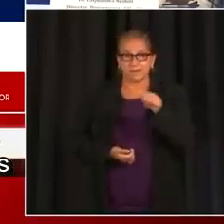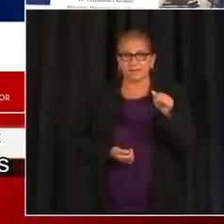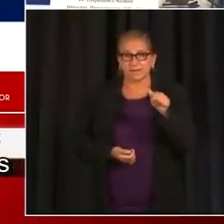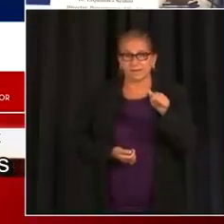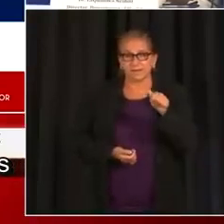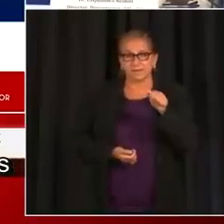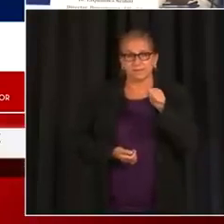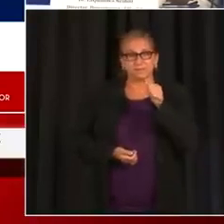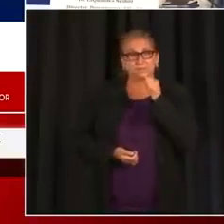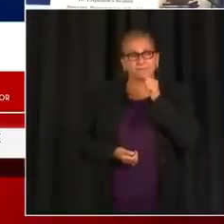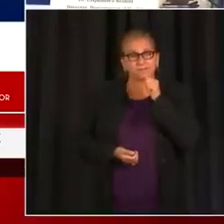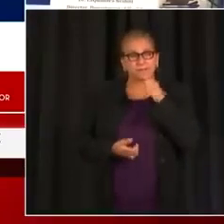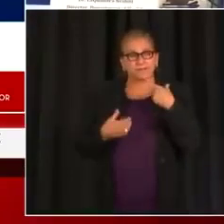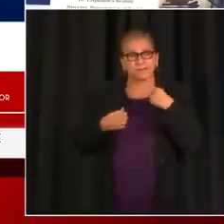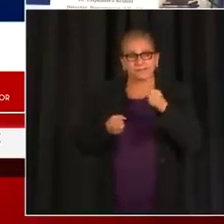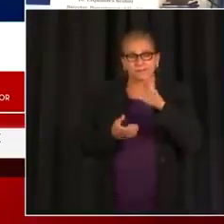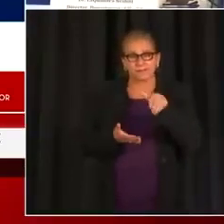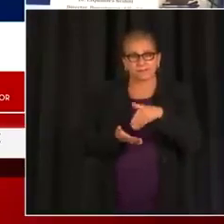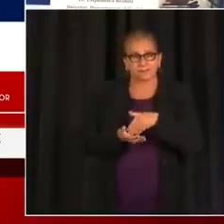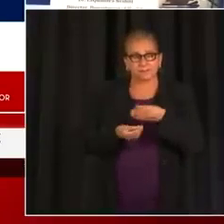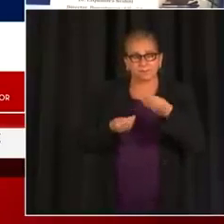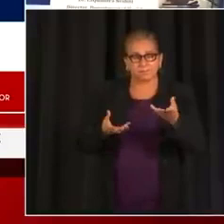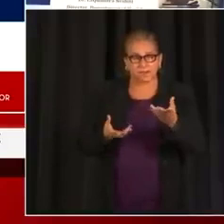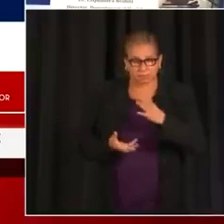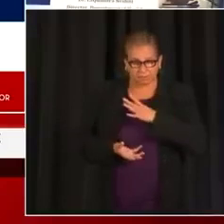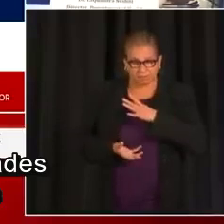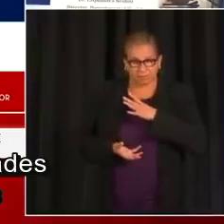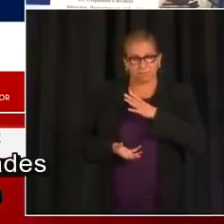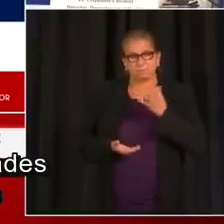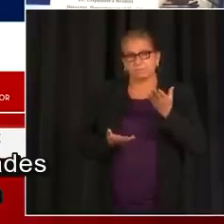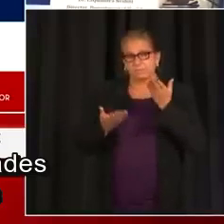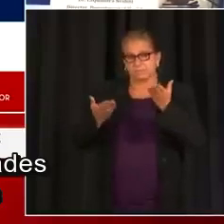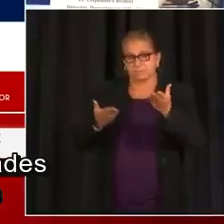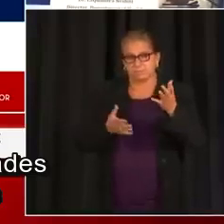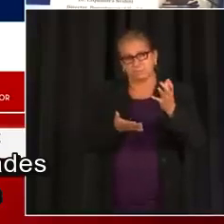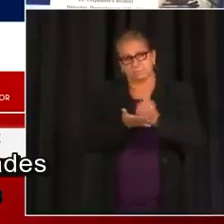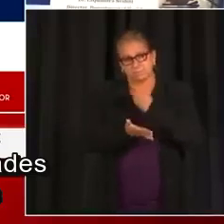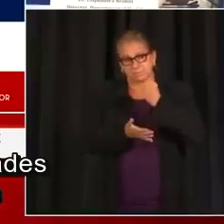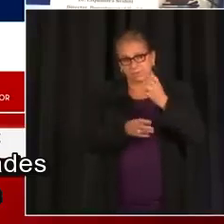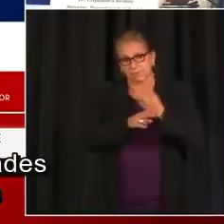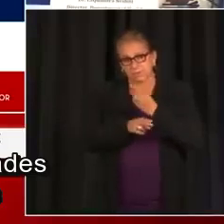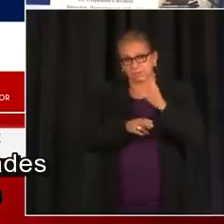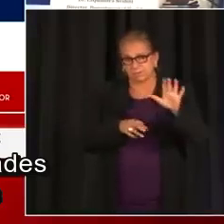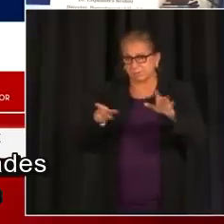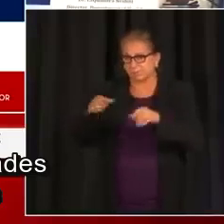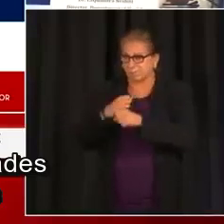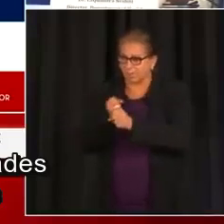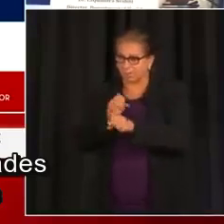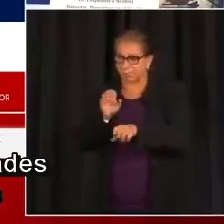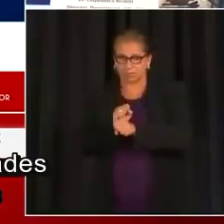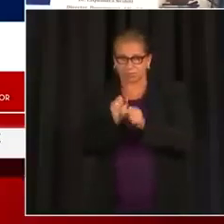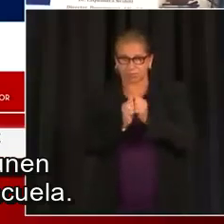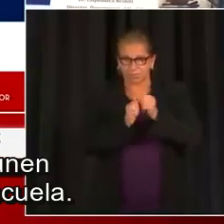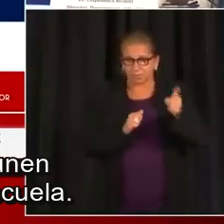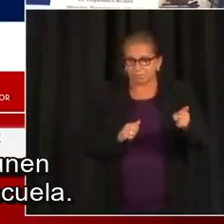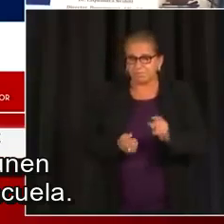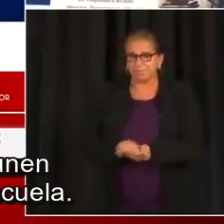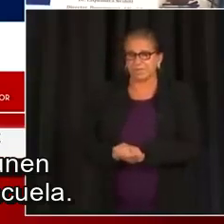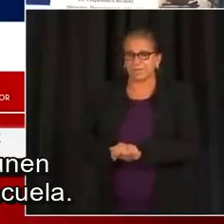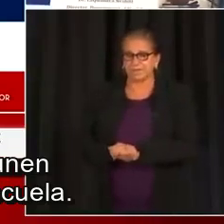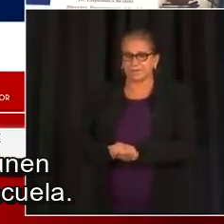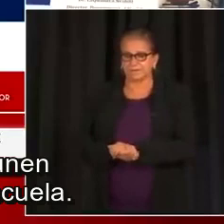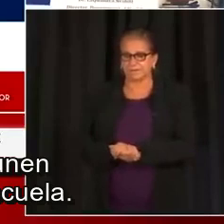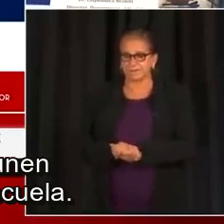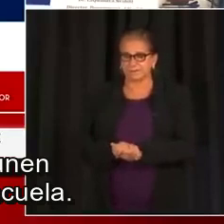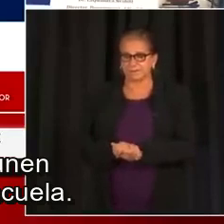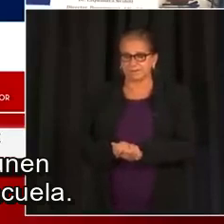los pacientes lleguen fuera de ese portal, de fuera de esa cita. Así que hay muchas oportunidades sustanciales y significativas para que todas las